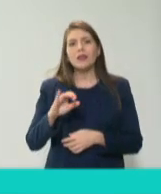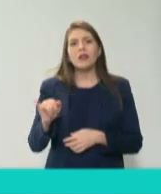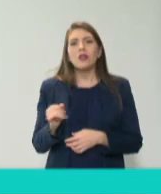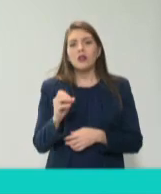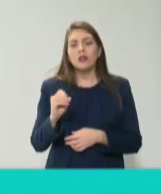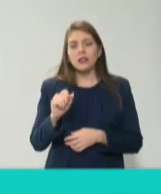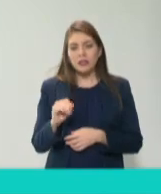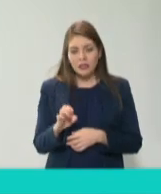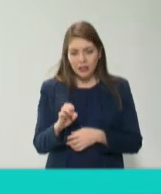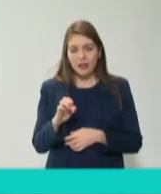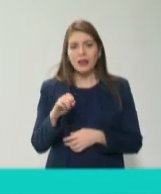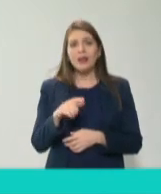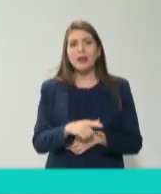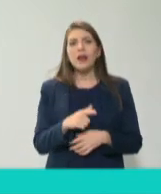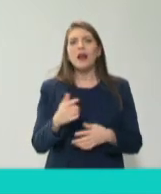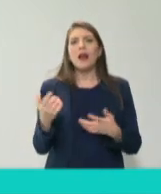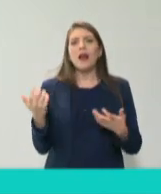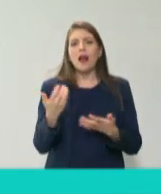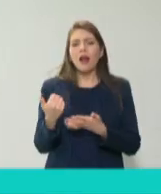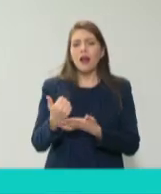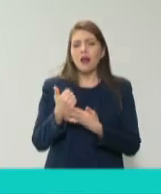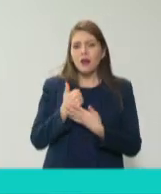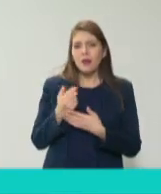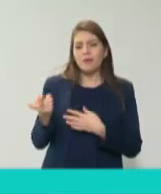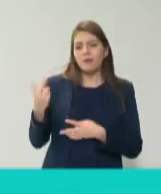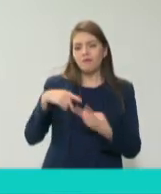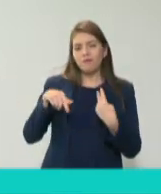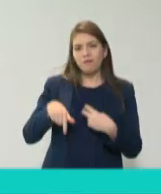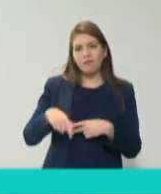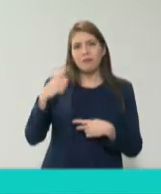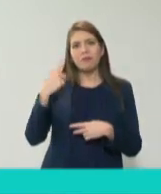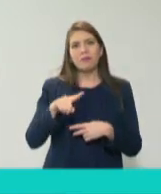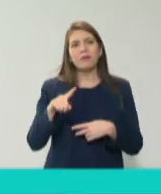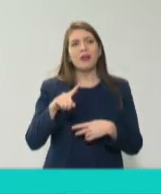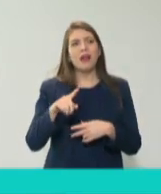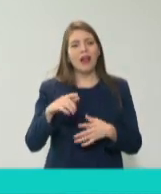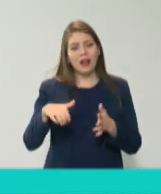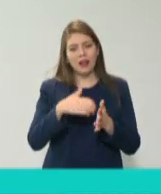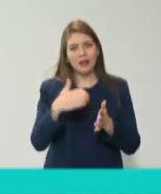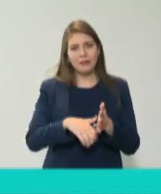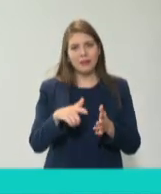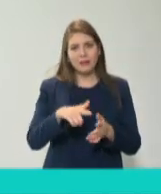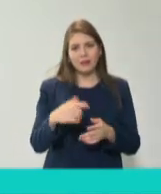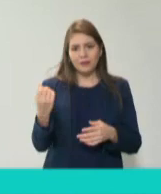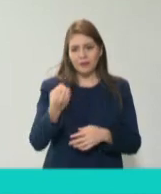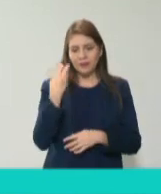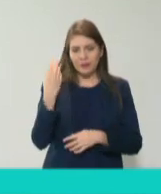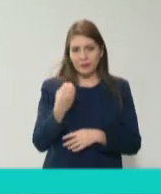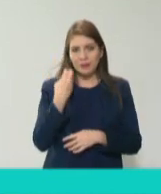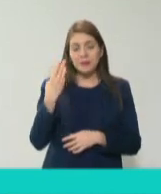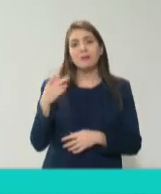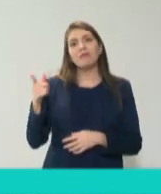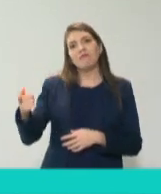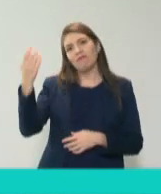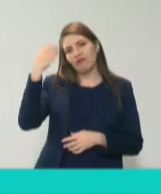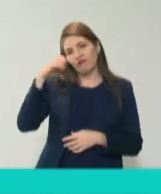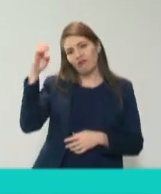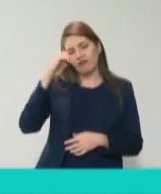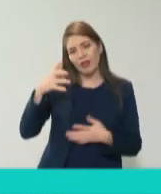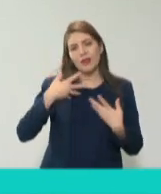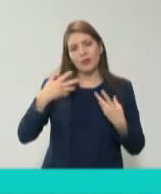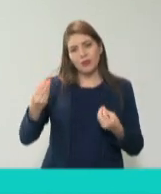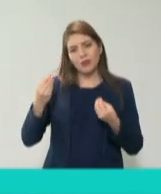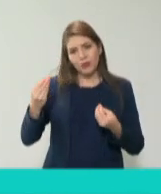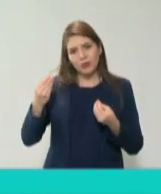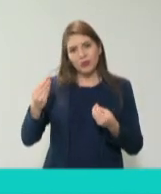que nos haya hecho el favor de venir a para clausurar este foro y que él también pues con tanta experiencia que tiene le pedimos que